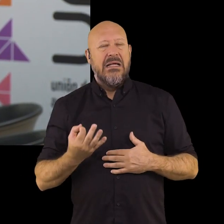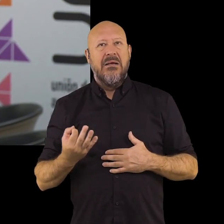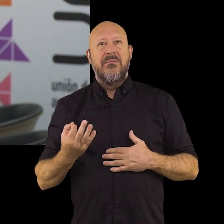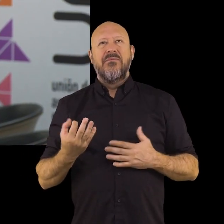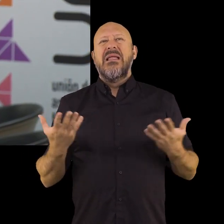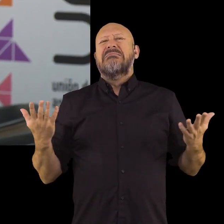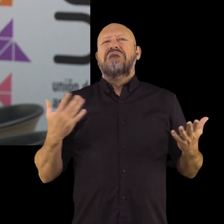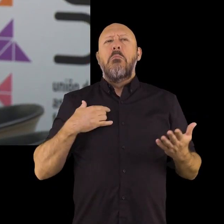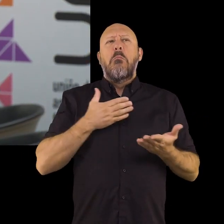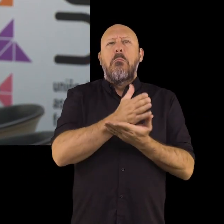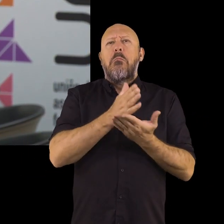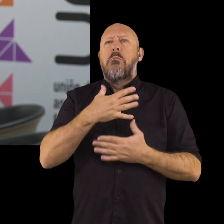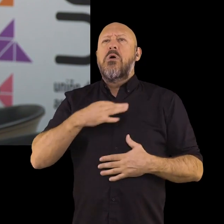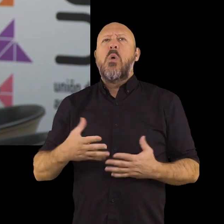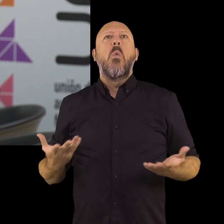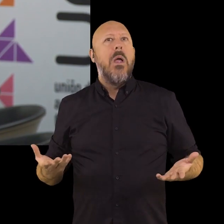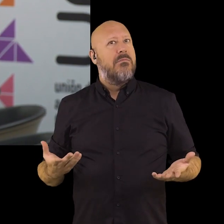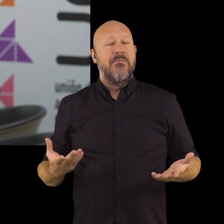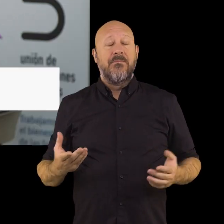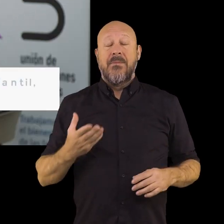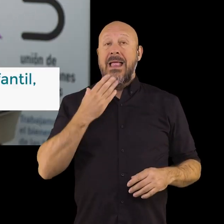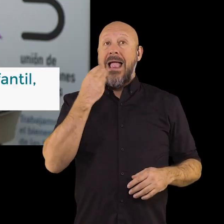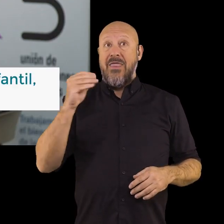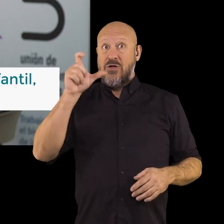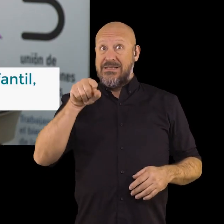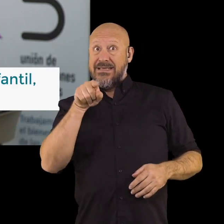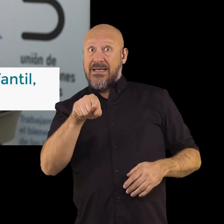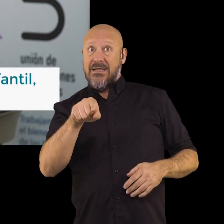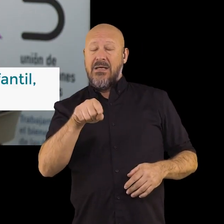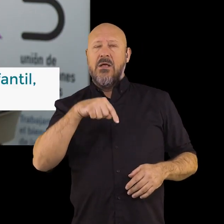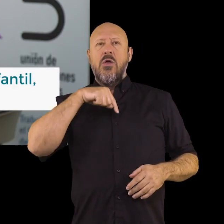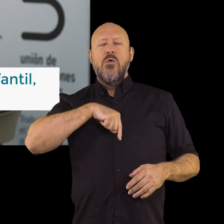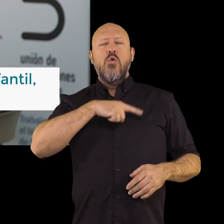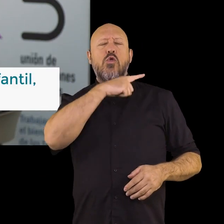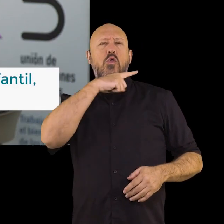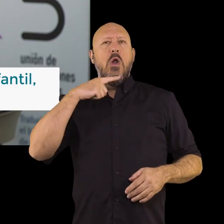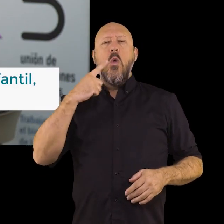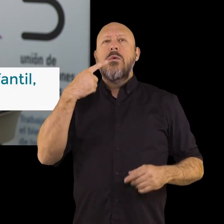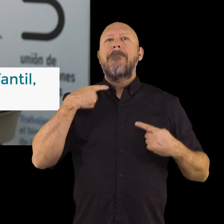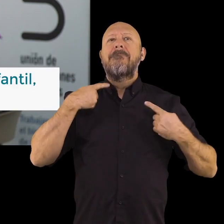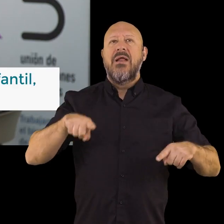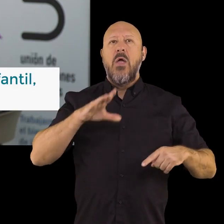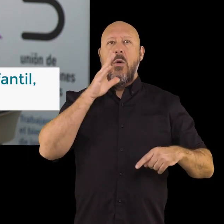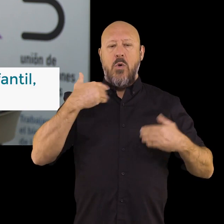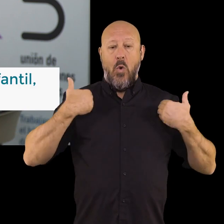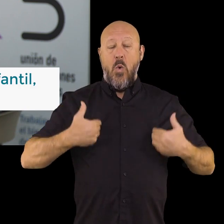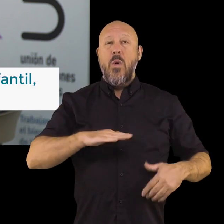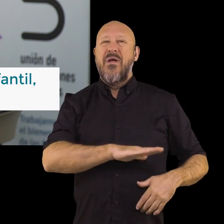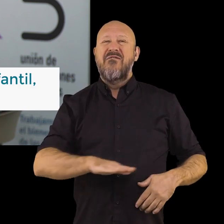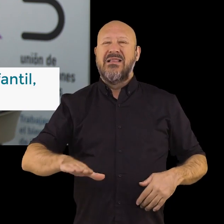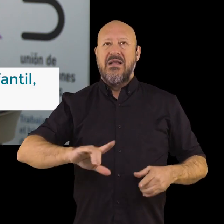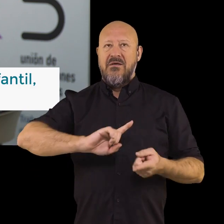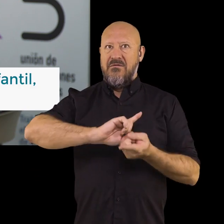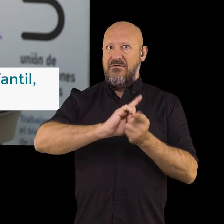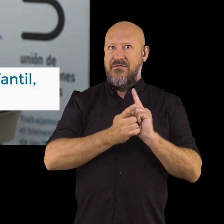ellos o ellas ni con qué posibilidades cuenta. El adolescente tiene un duelo, una pérdida por ese cuerpo